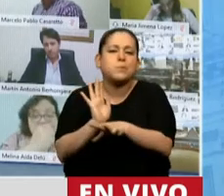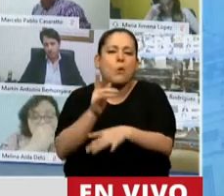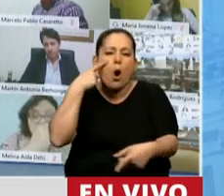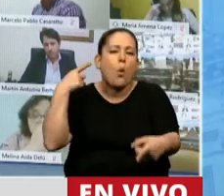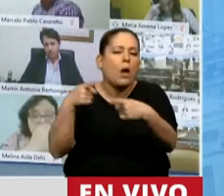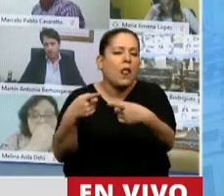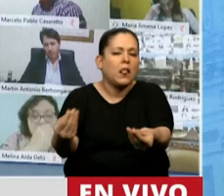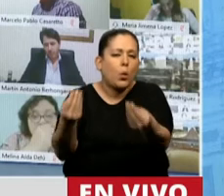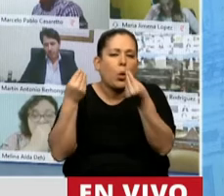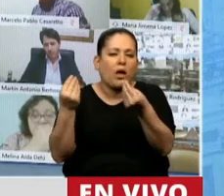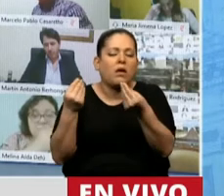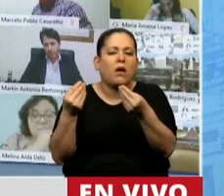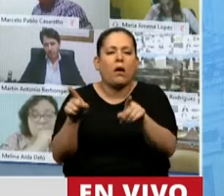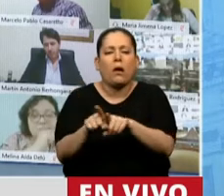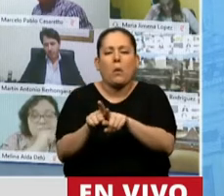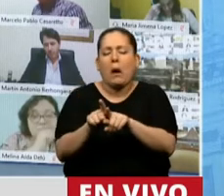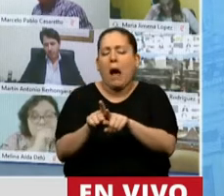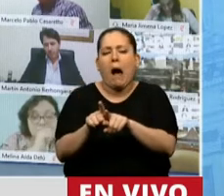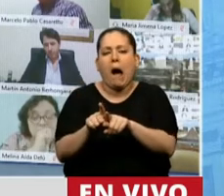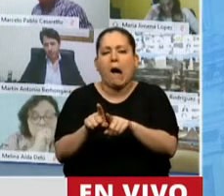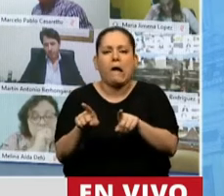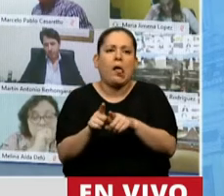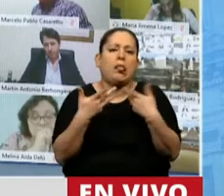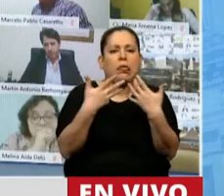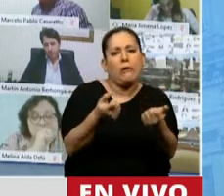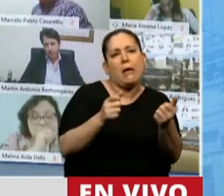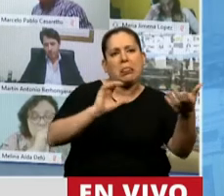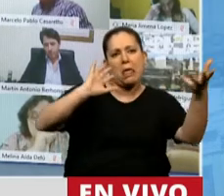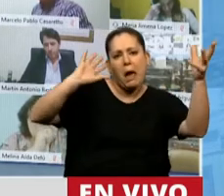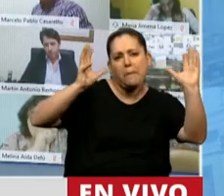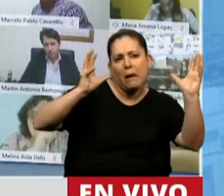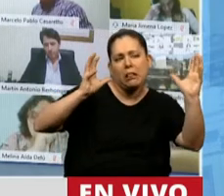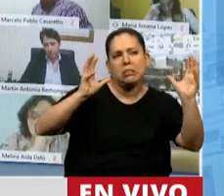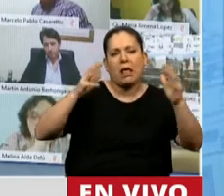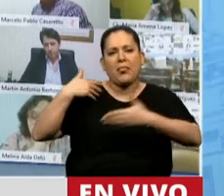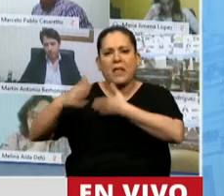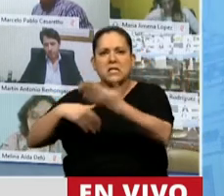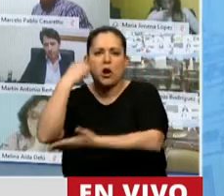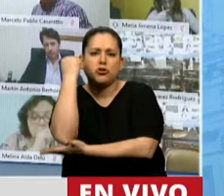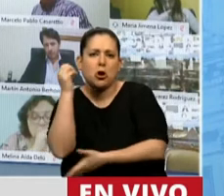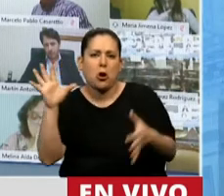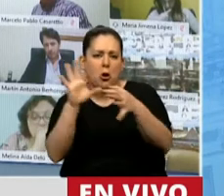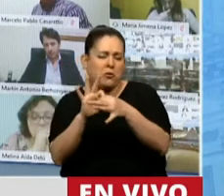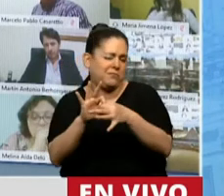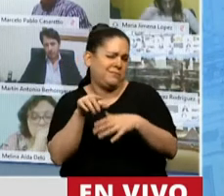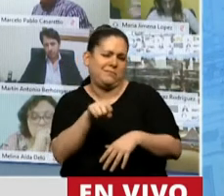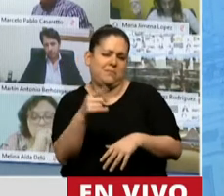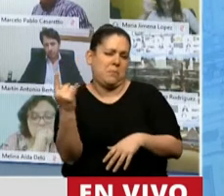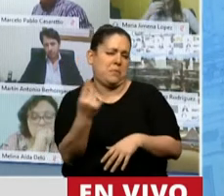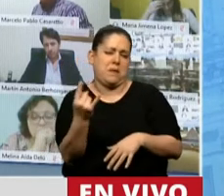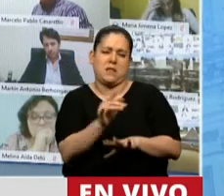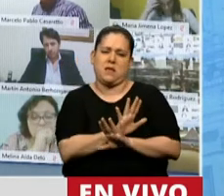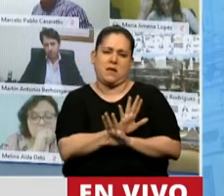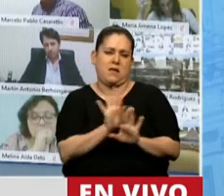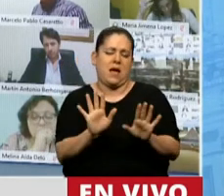el de eliminar la falsa dicotomía entre la defensa del ambiente y el desarrollo económico. Debe venir